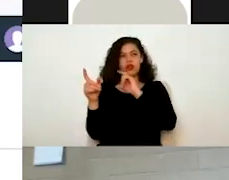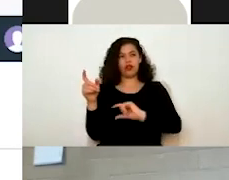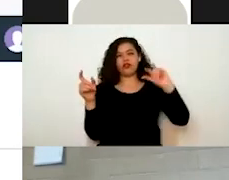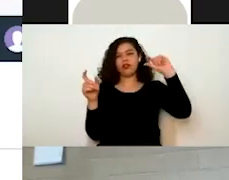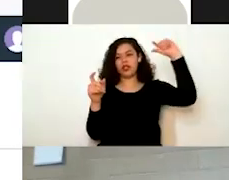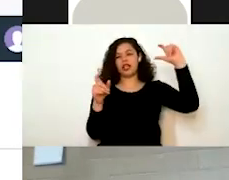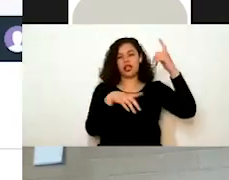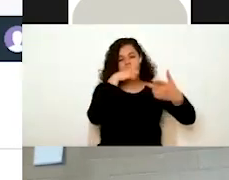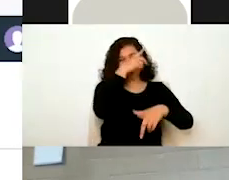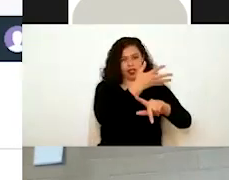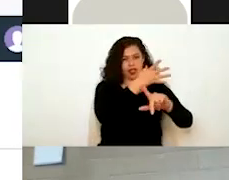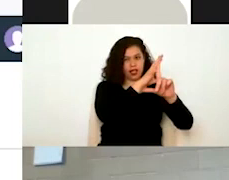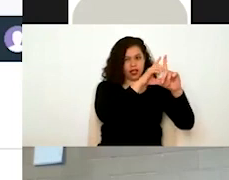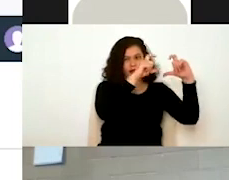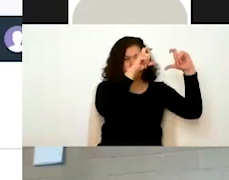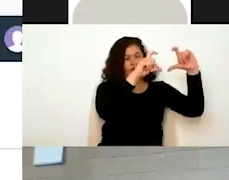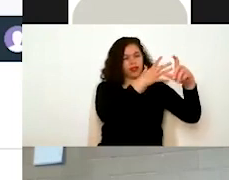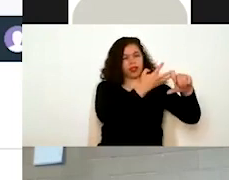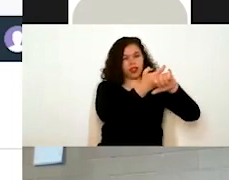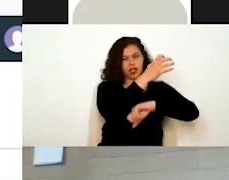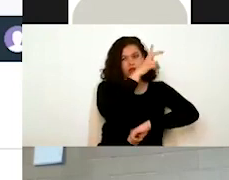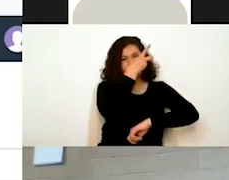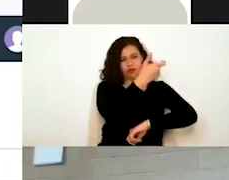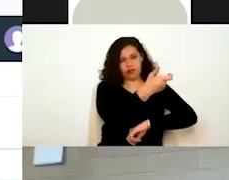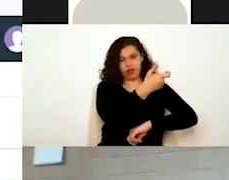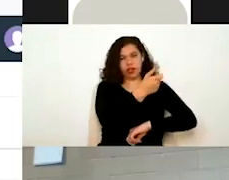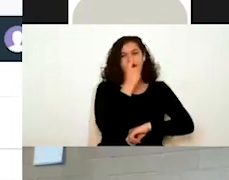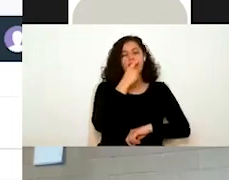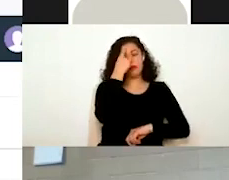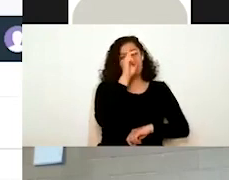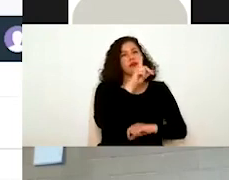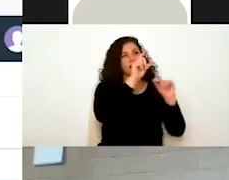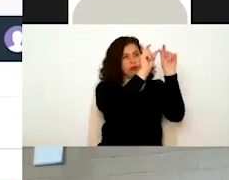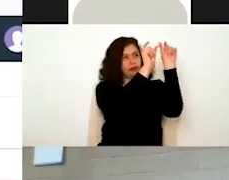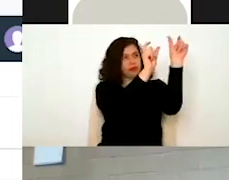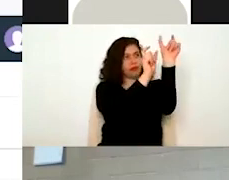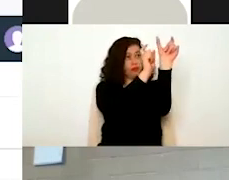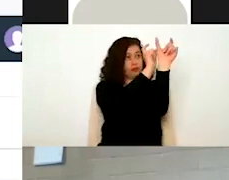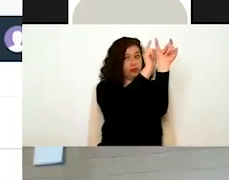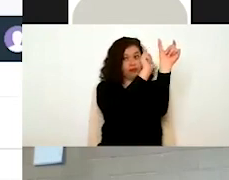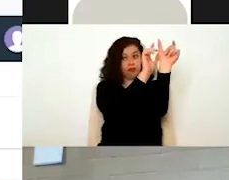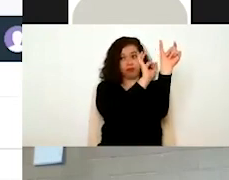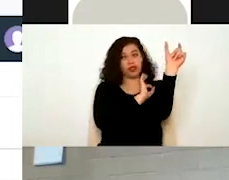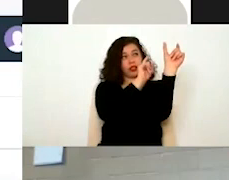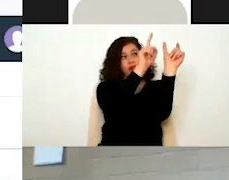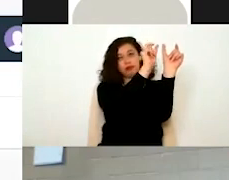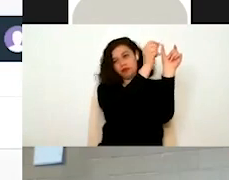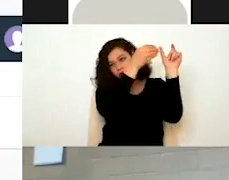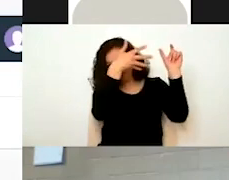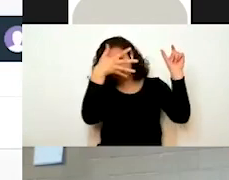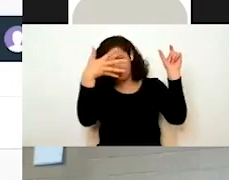lo tengo a la izquierda. Recuerden, siempre está esta barrita para que ustedes puedan verlo. ¿Estados financieros? Bueno, pues aquí ya